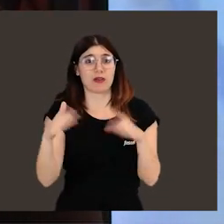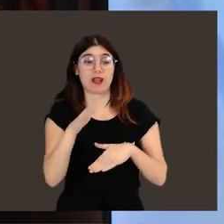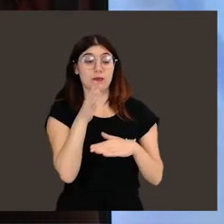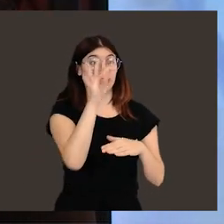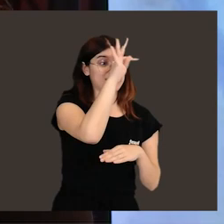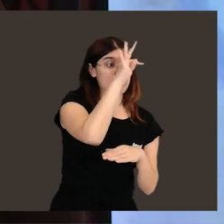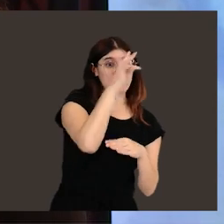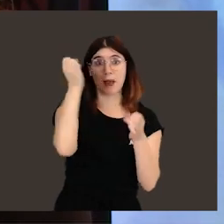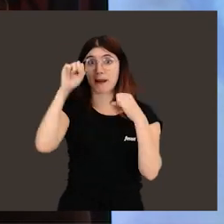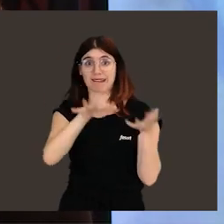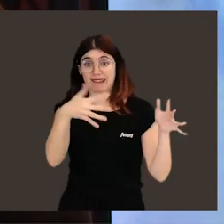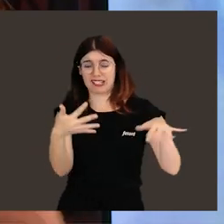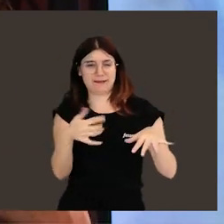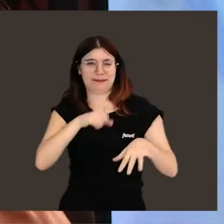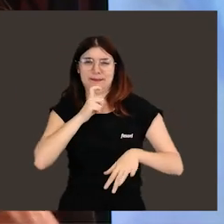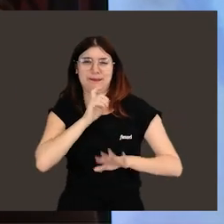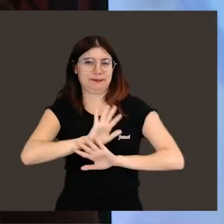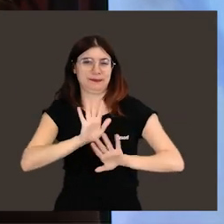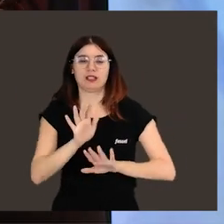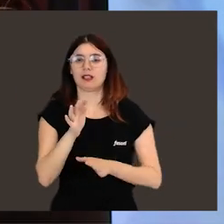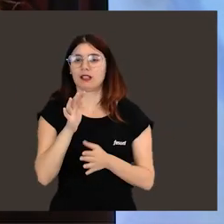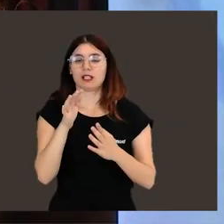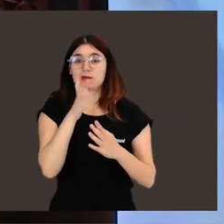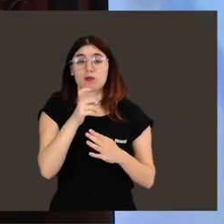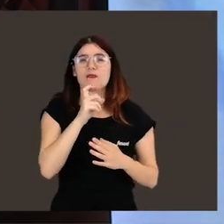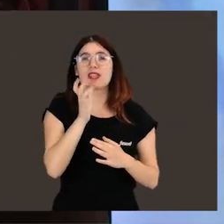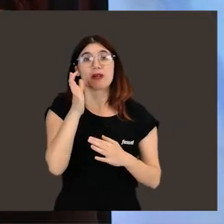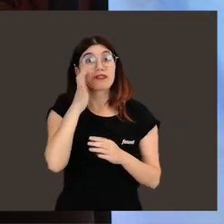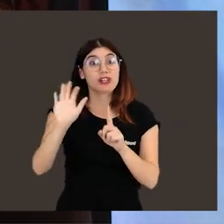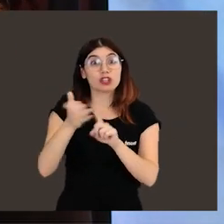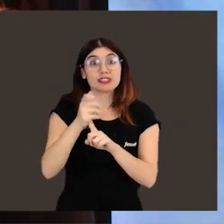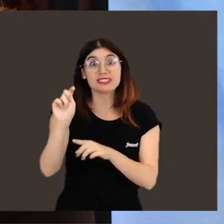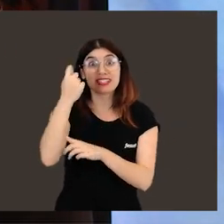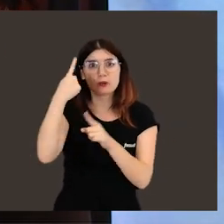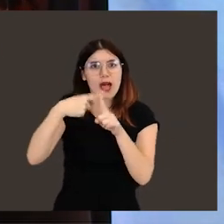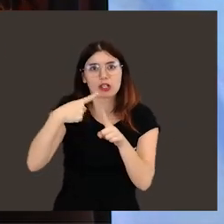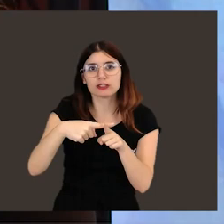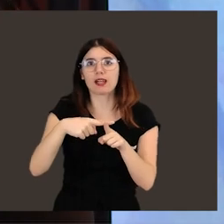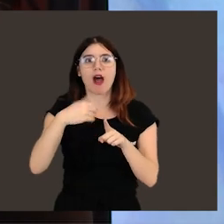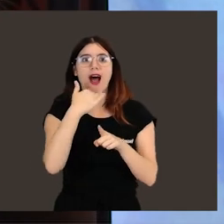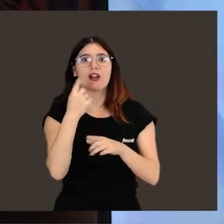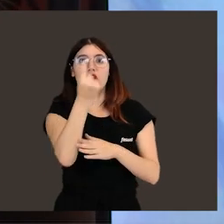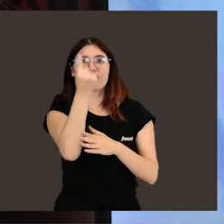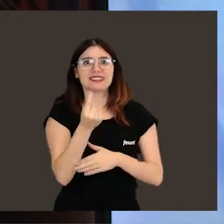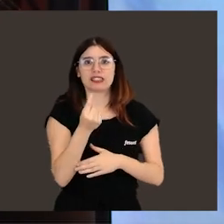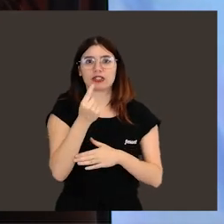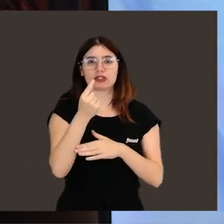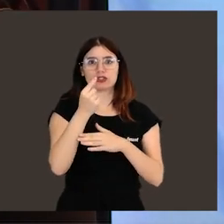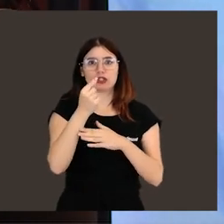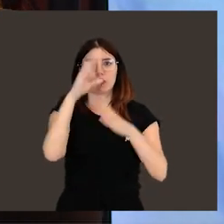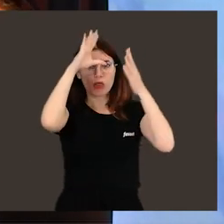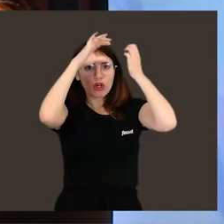que no salen. De la teoría de la práctica suele haber un gap que a veces es difícil de llenar. Pero cuando consigues algo, cuando